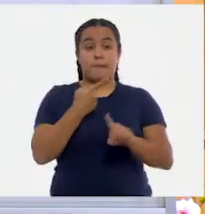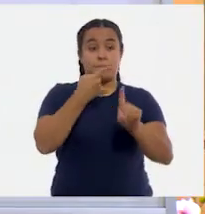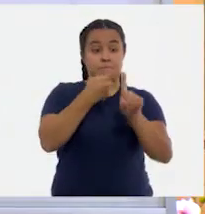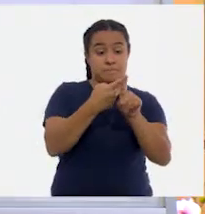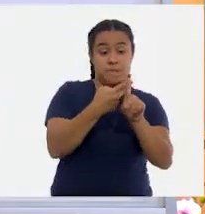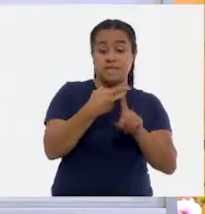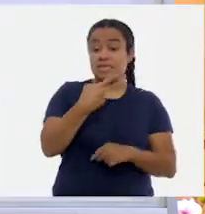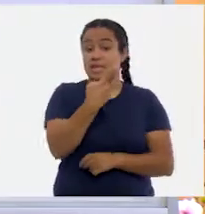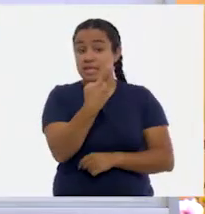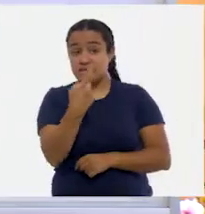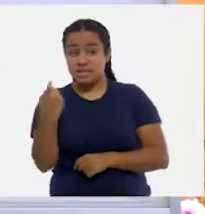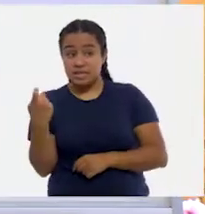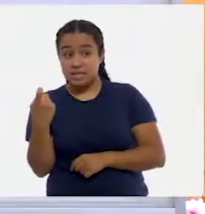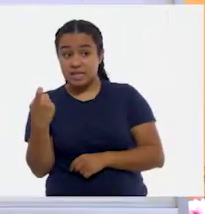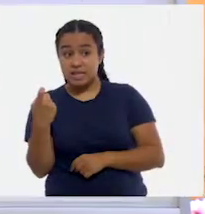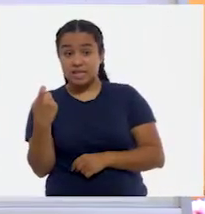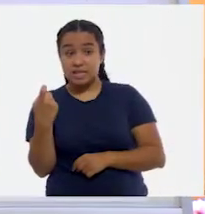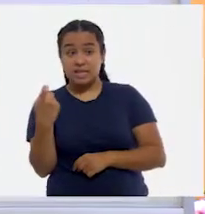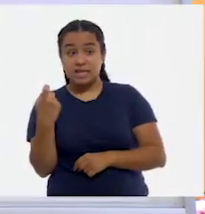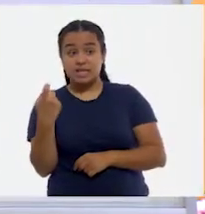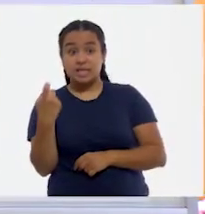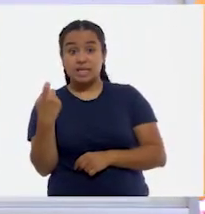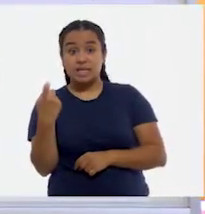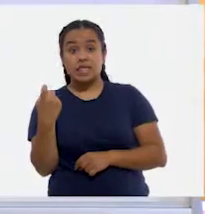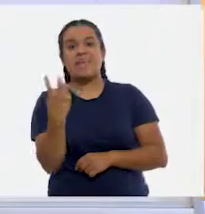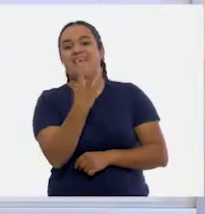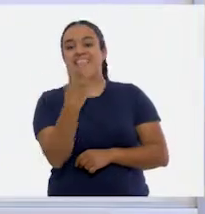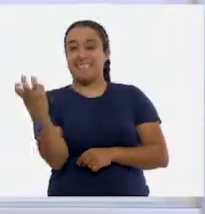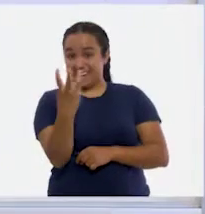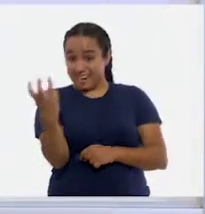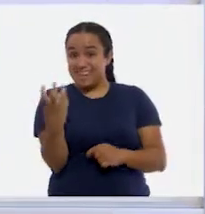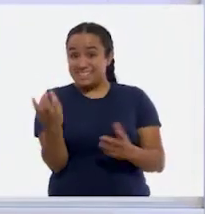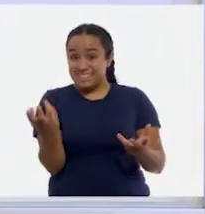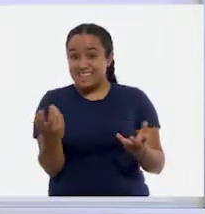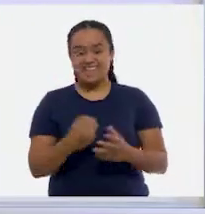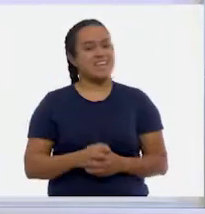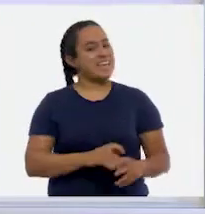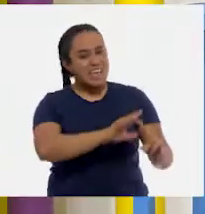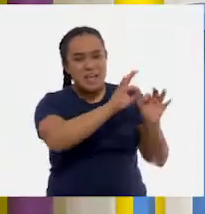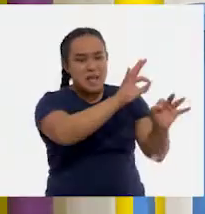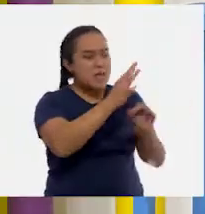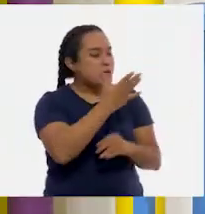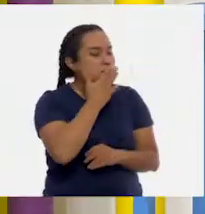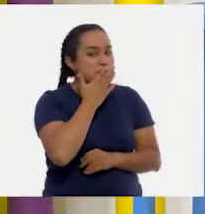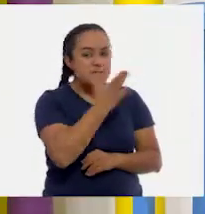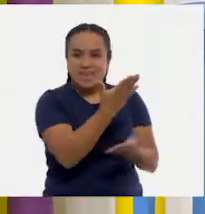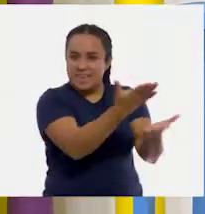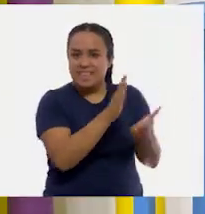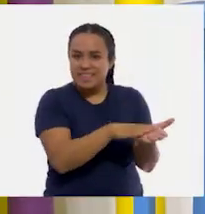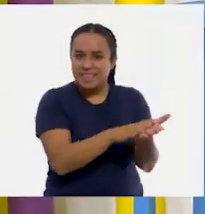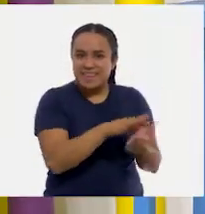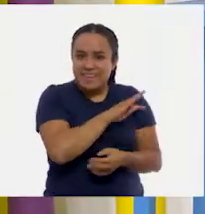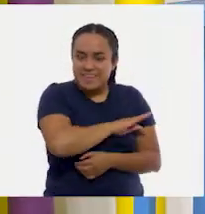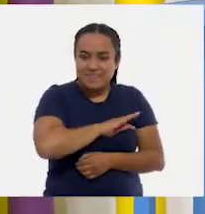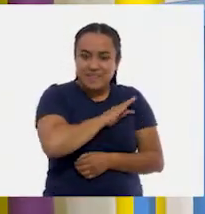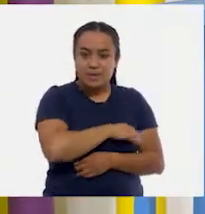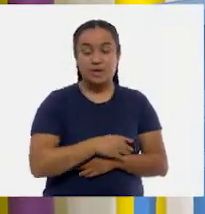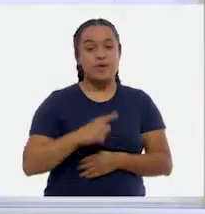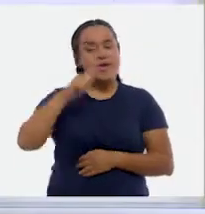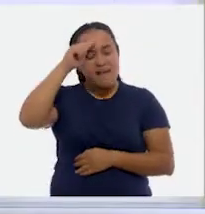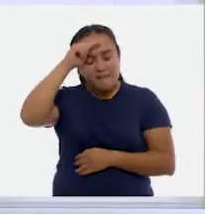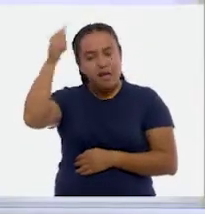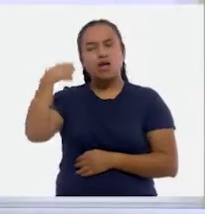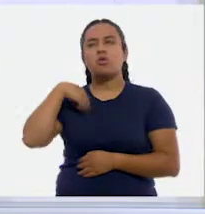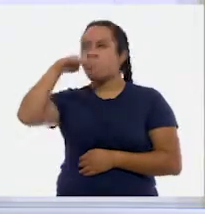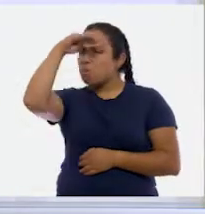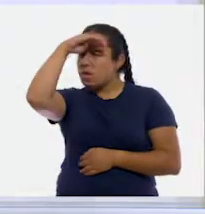decenas son trescientos. Muy bien. Te felicito. Oh, es más fácil de lo que